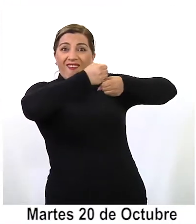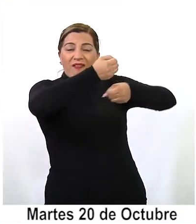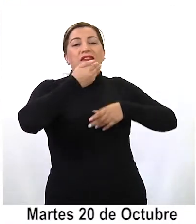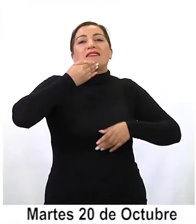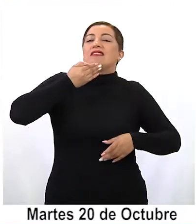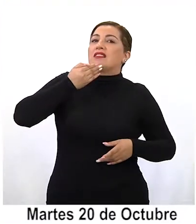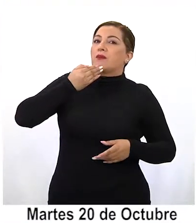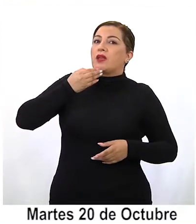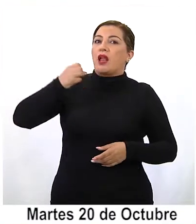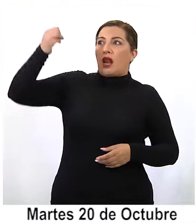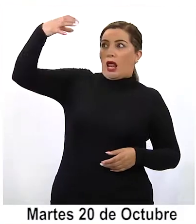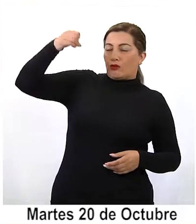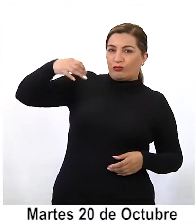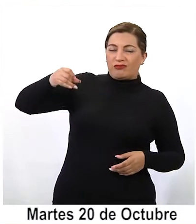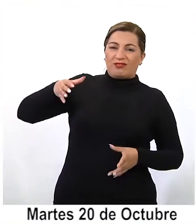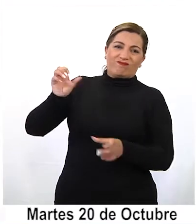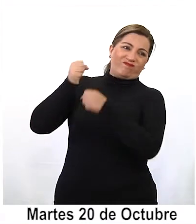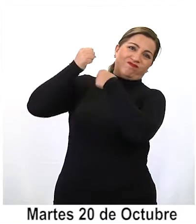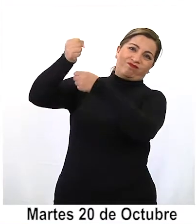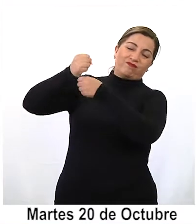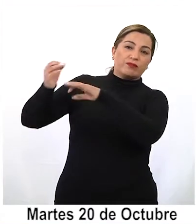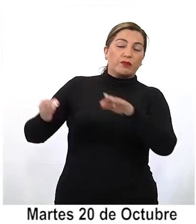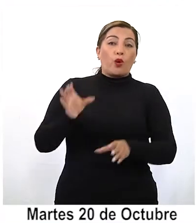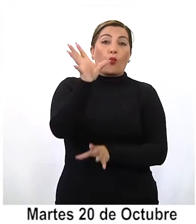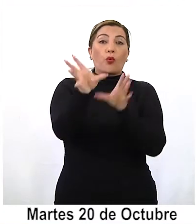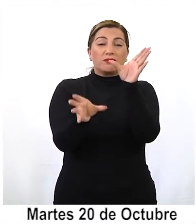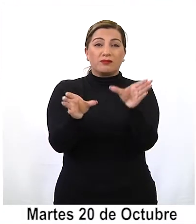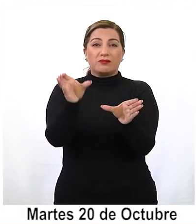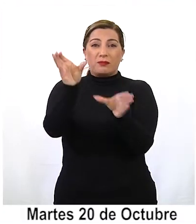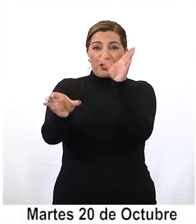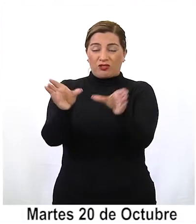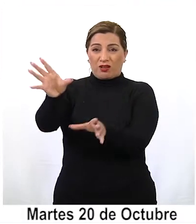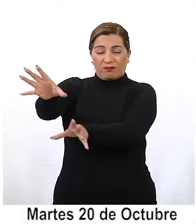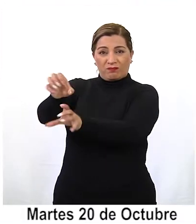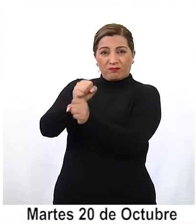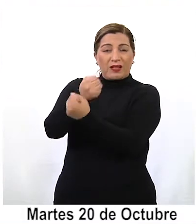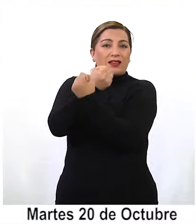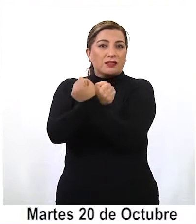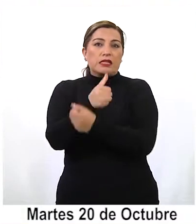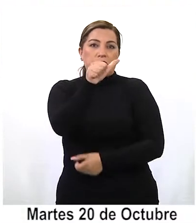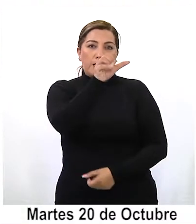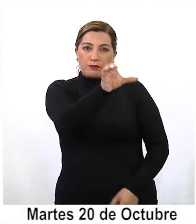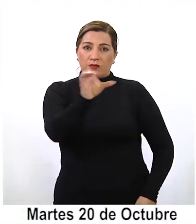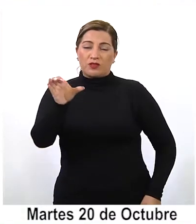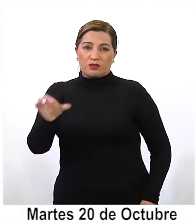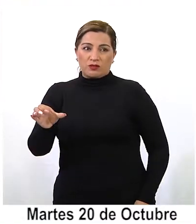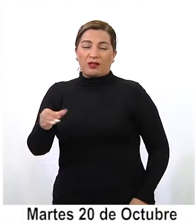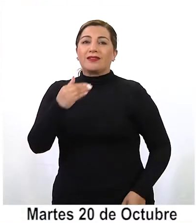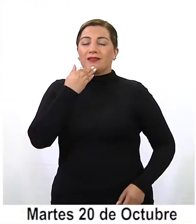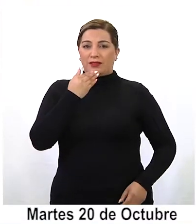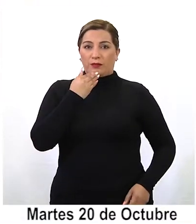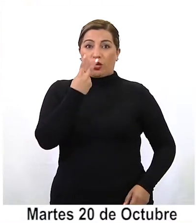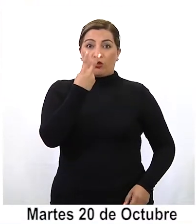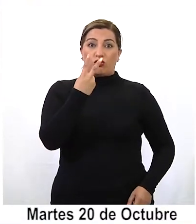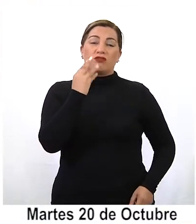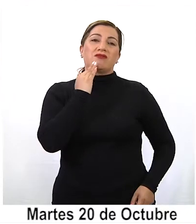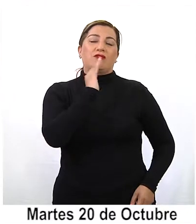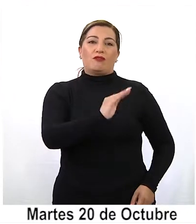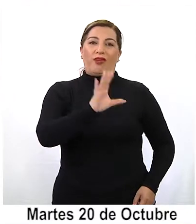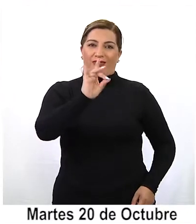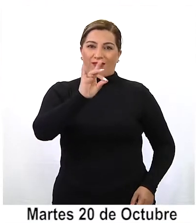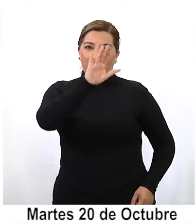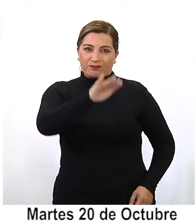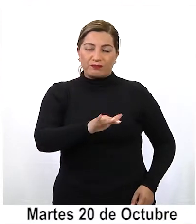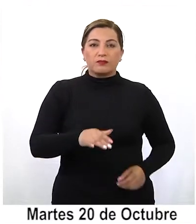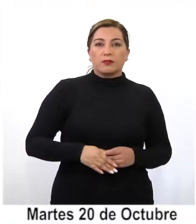como también a semáforos. Respecto a la cantidad de detenidos, el general afirmó que hubo seis detenidos, entre ellos dos menores de edad.